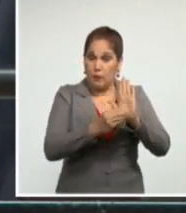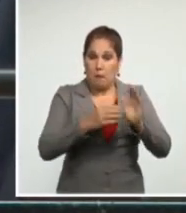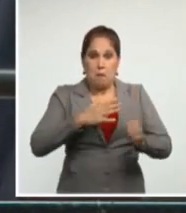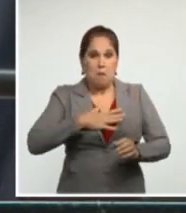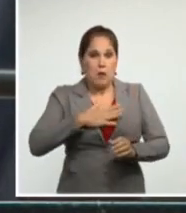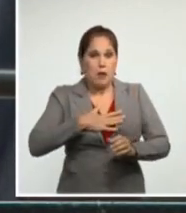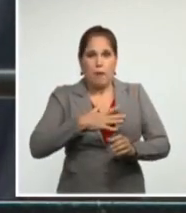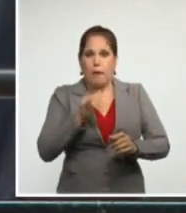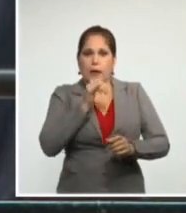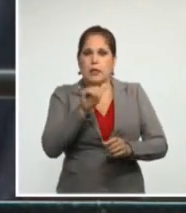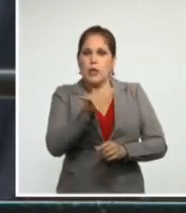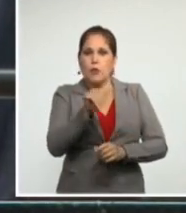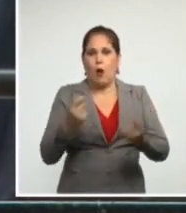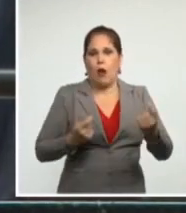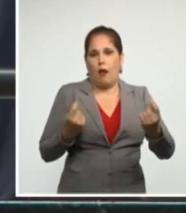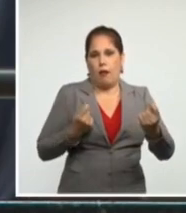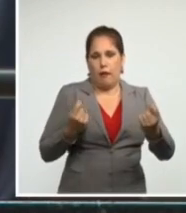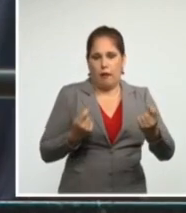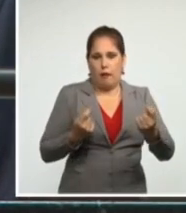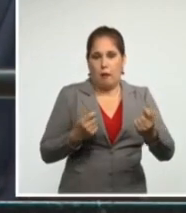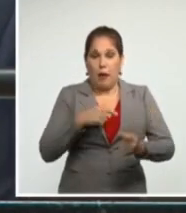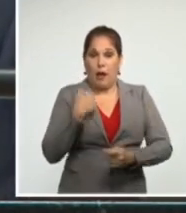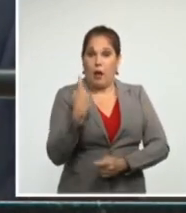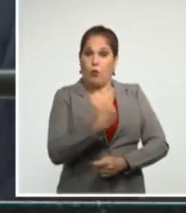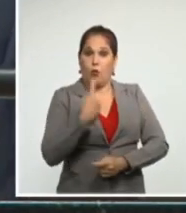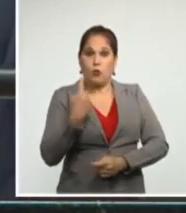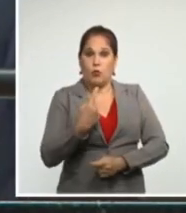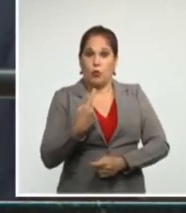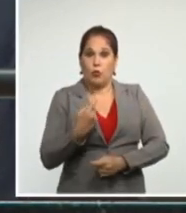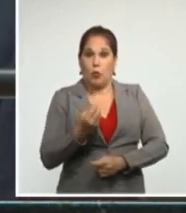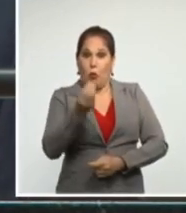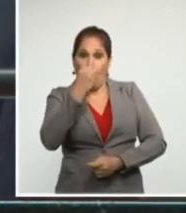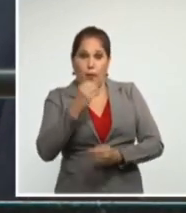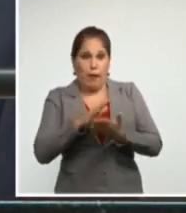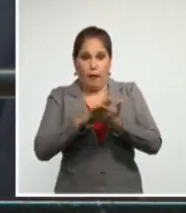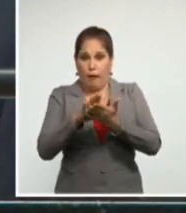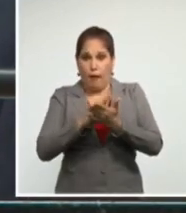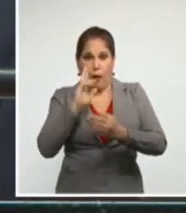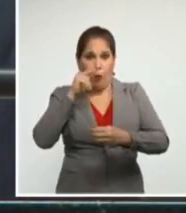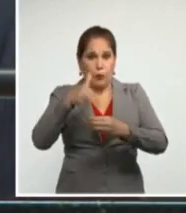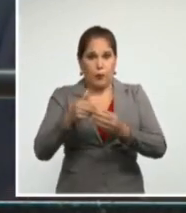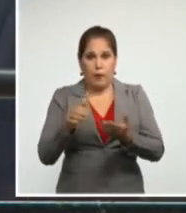de guerra para privarnos de suministros de combustible.